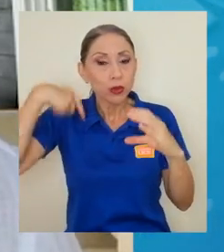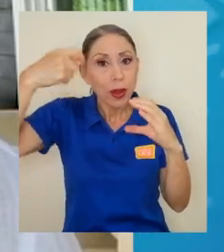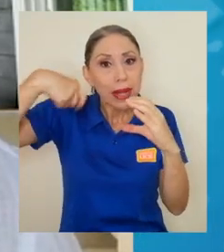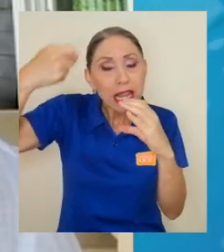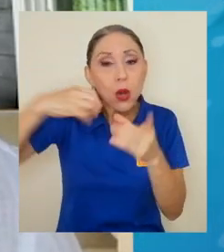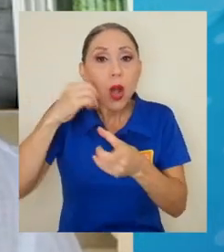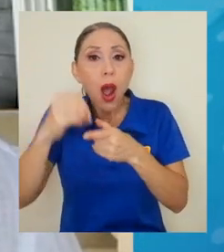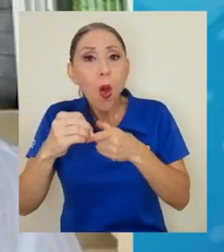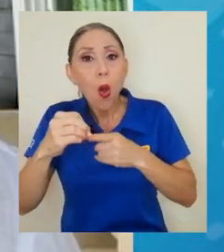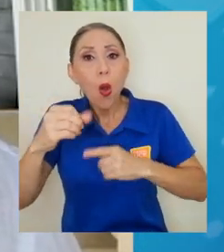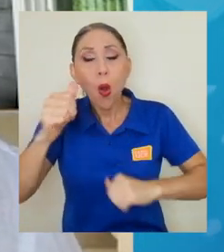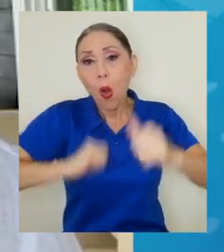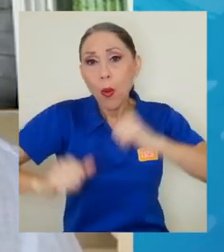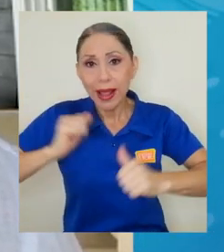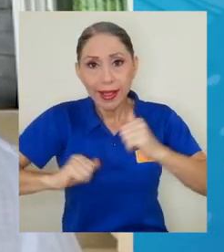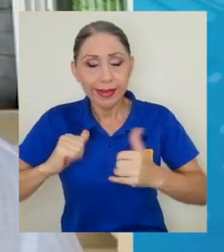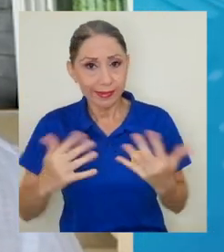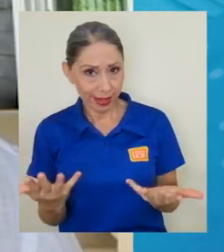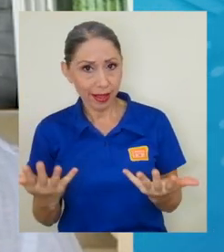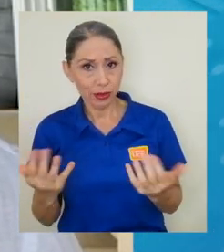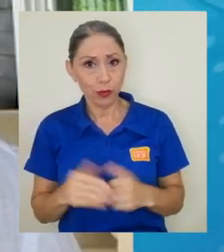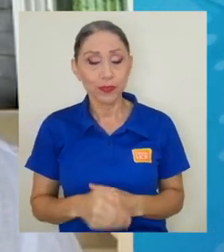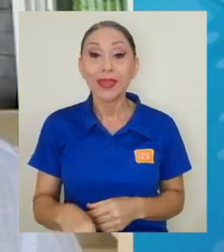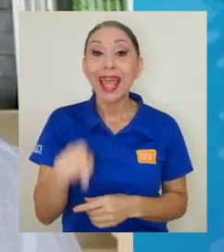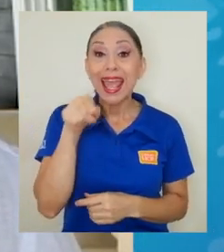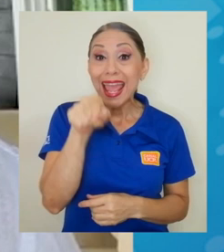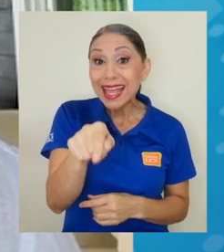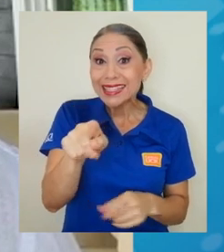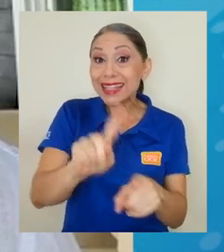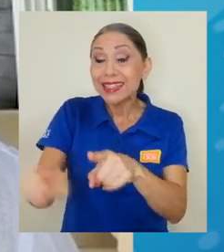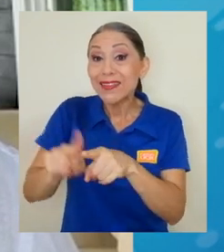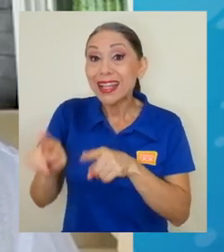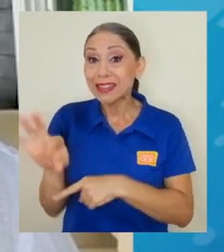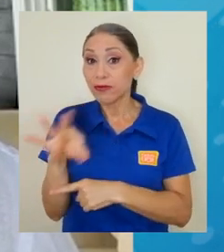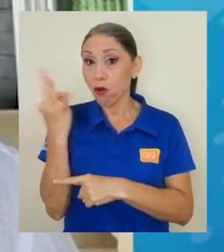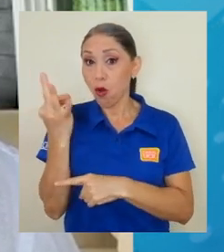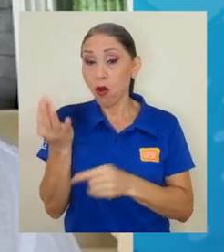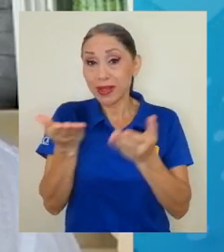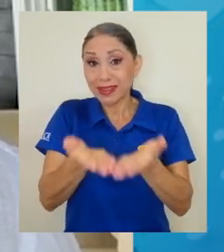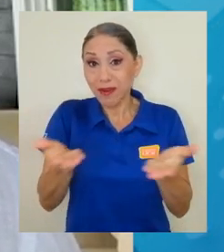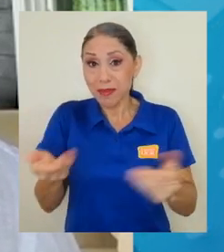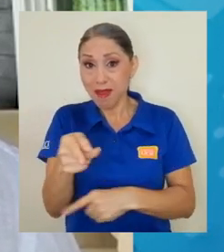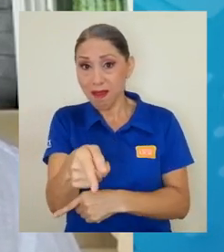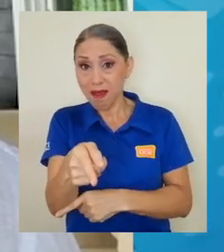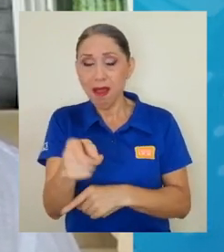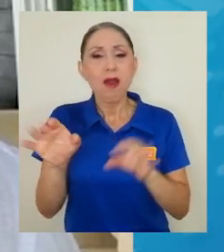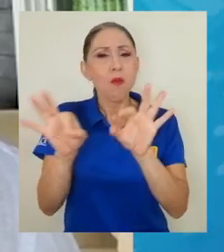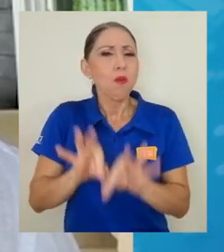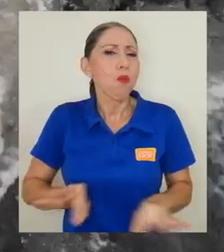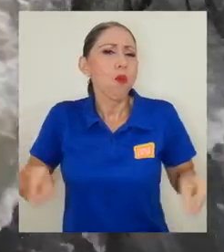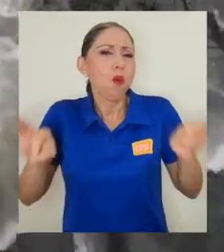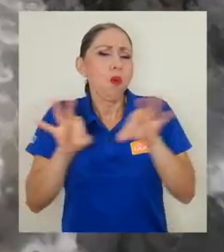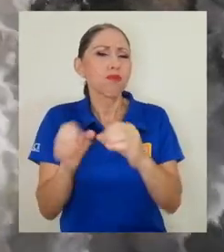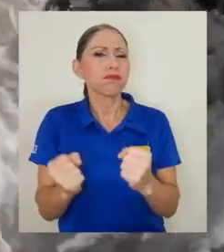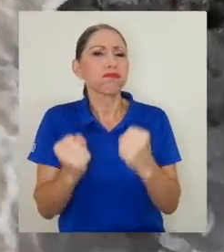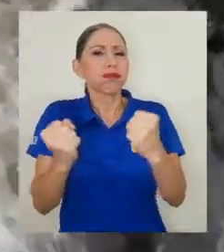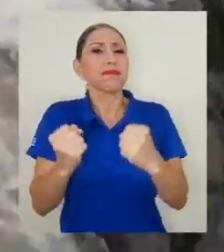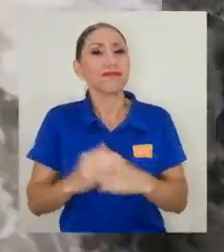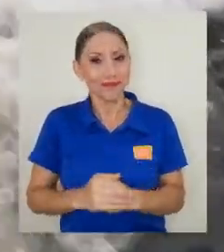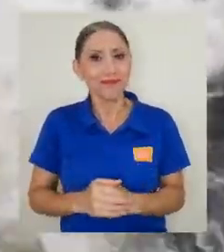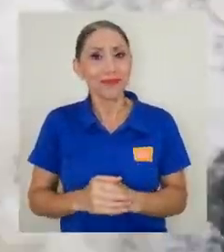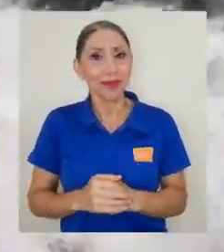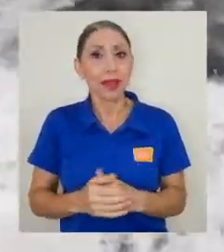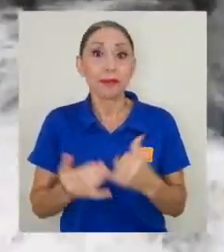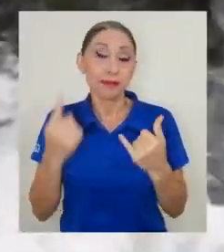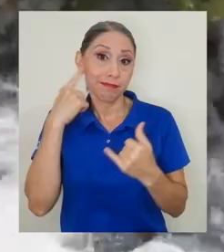de una obra de teatro? Entonces, estas herramientas son muy potentes y son importantes de cara a